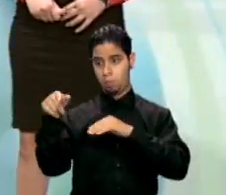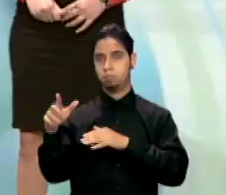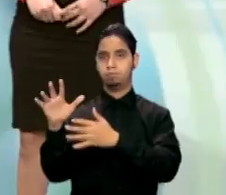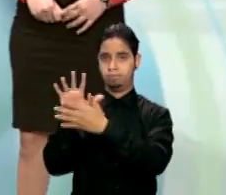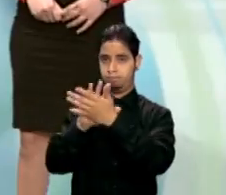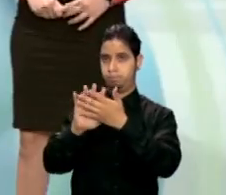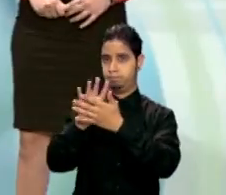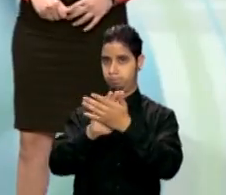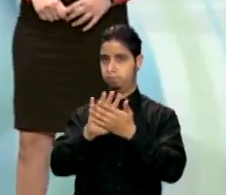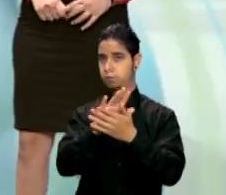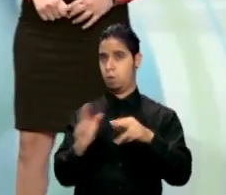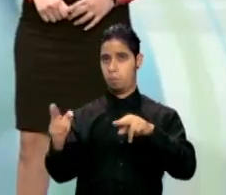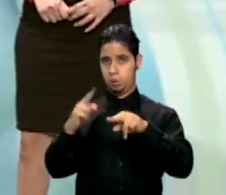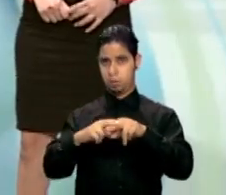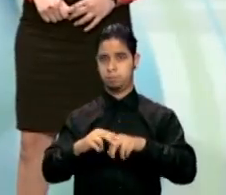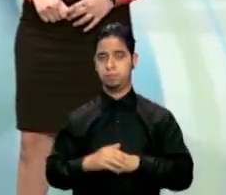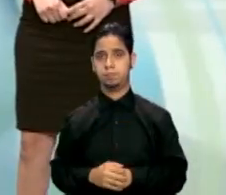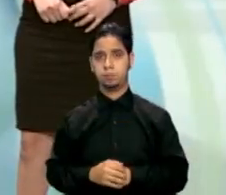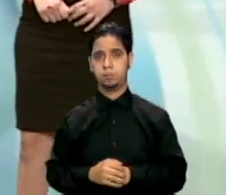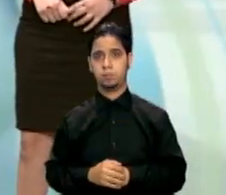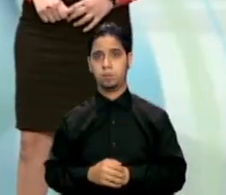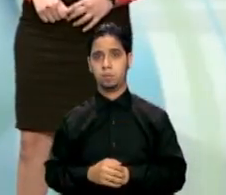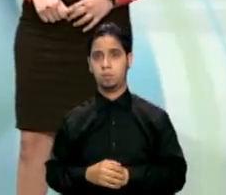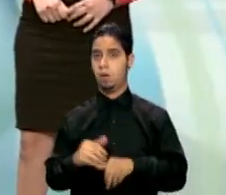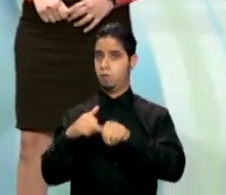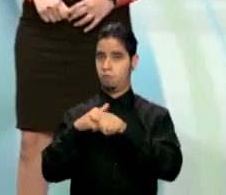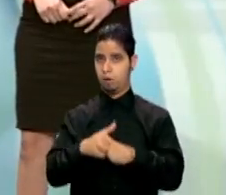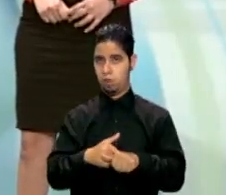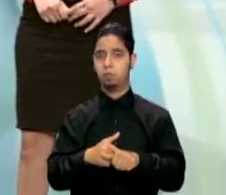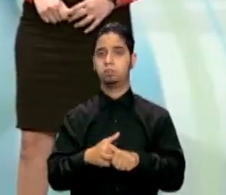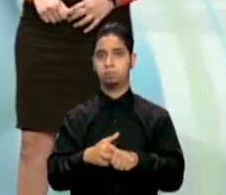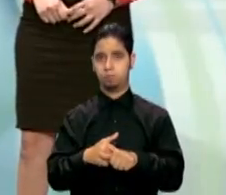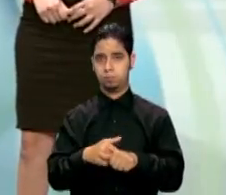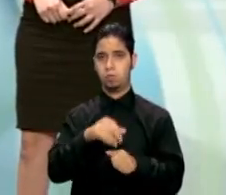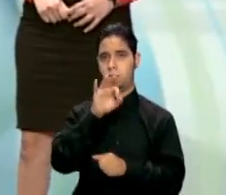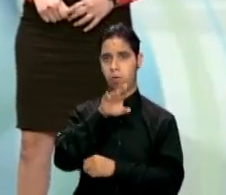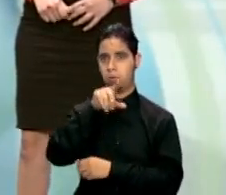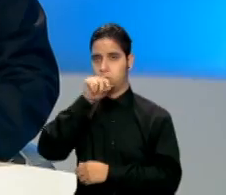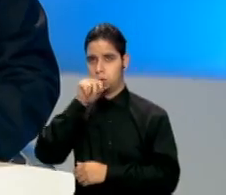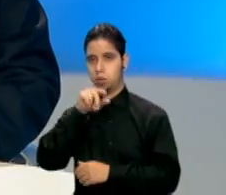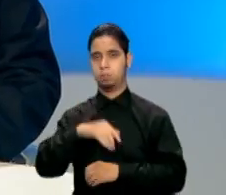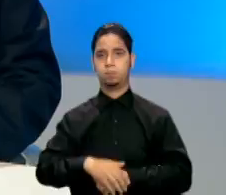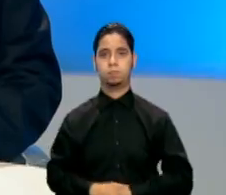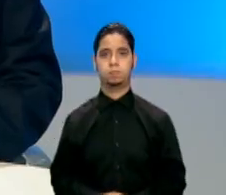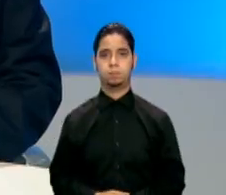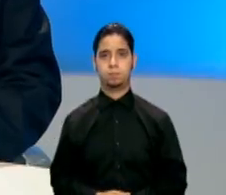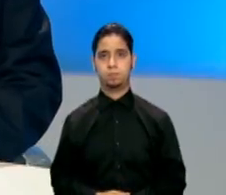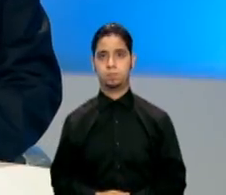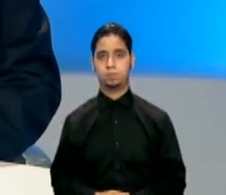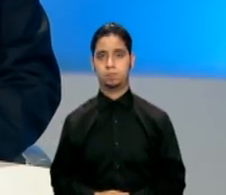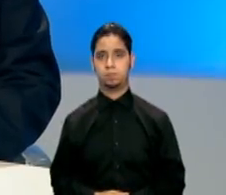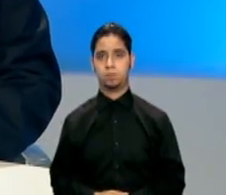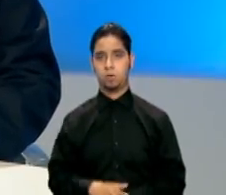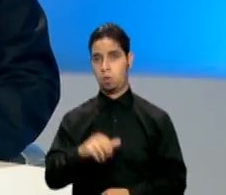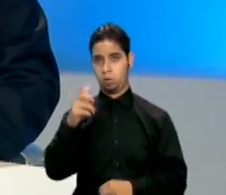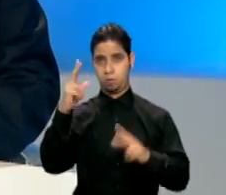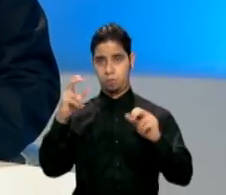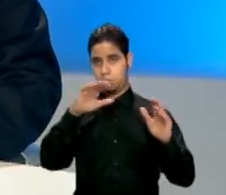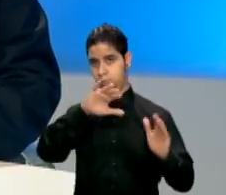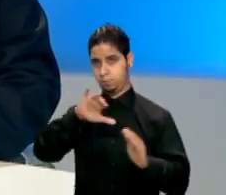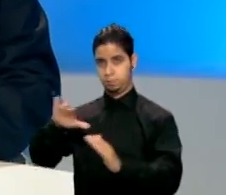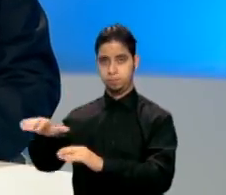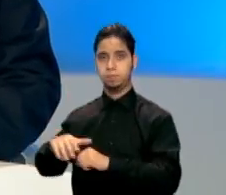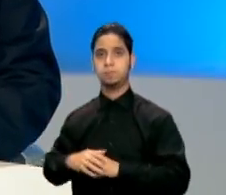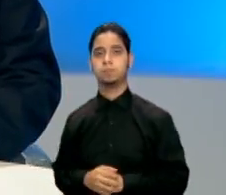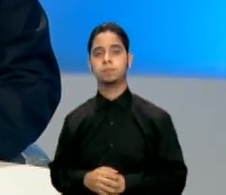enfrentando. Síganme a través de las redes sociales, soy su meteoróloga Sujeli López Belén. Y continuando con otras informaciones,